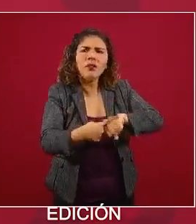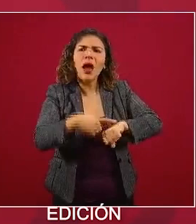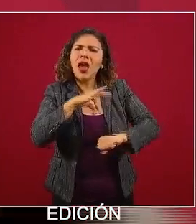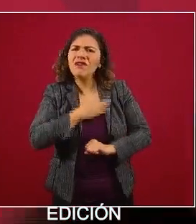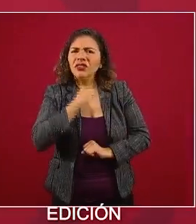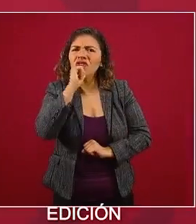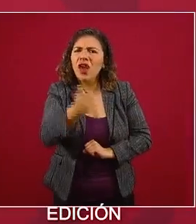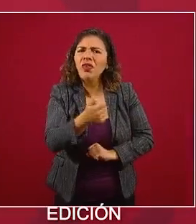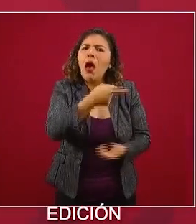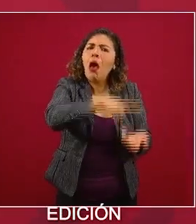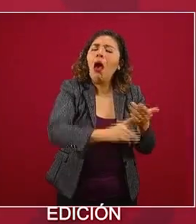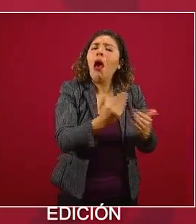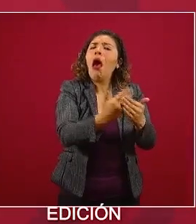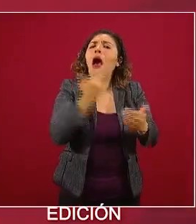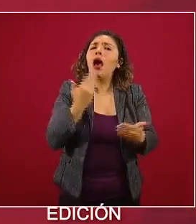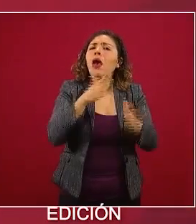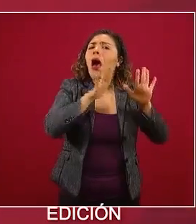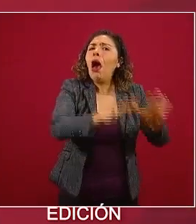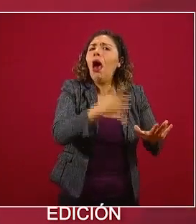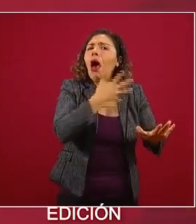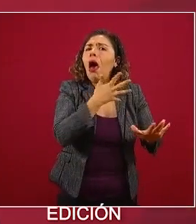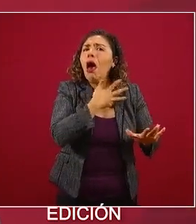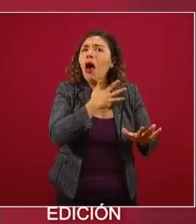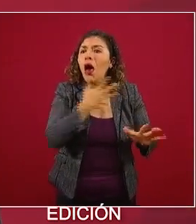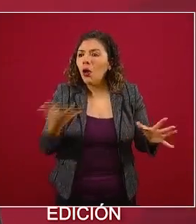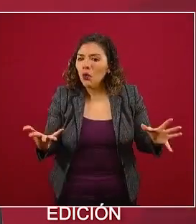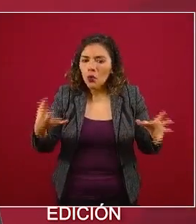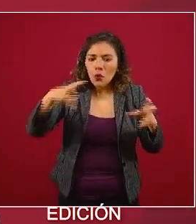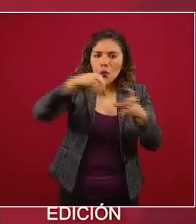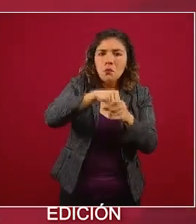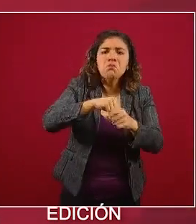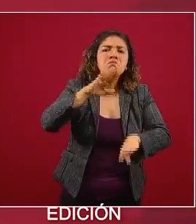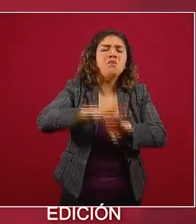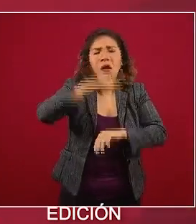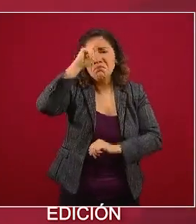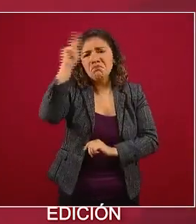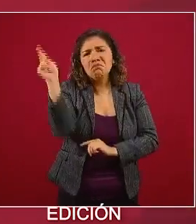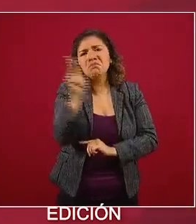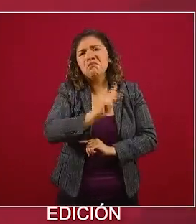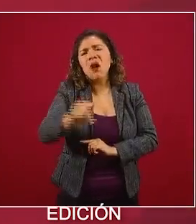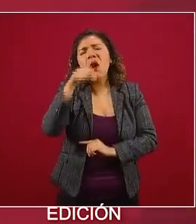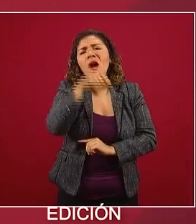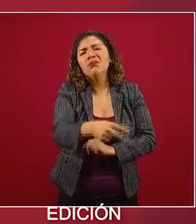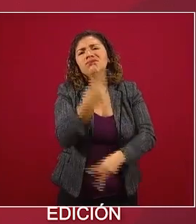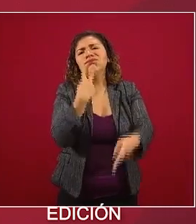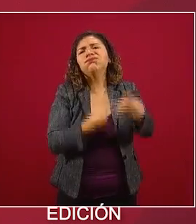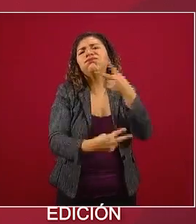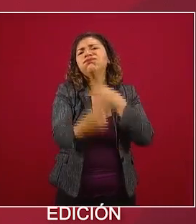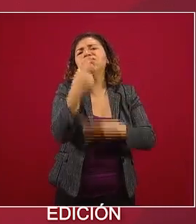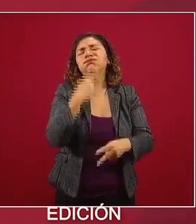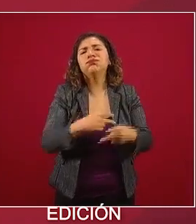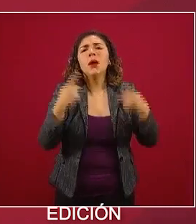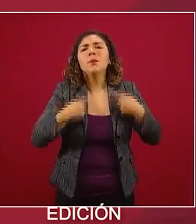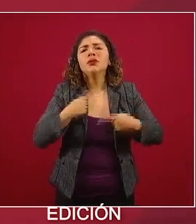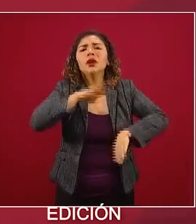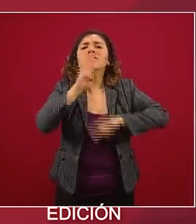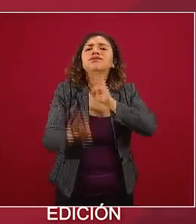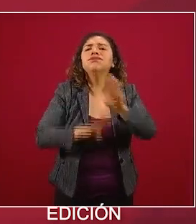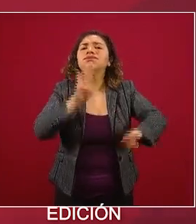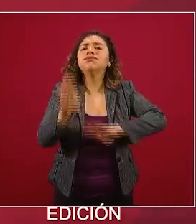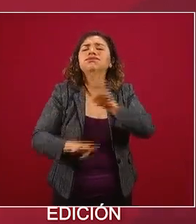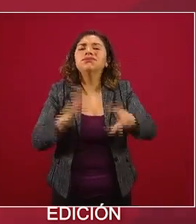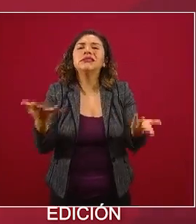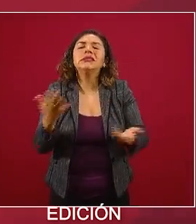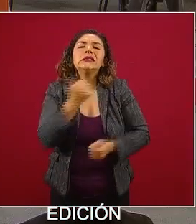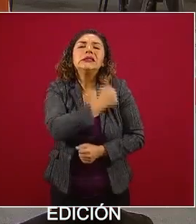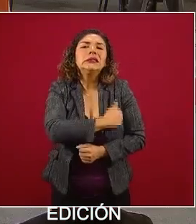que ya existían en el mundo y entonces los mayores estragos ocurren en ese segmento de la población que